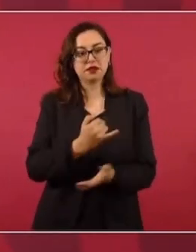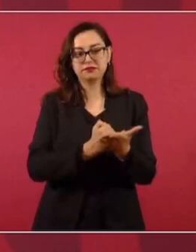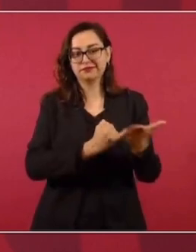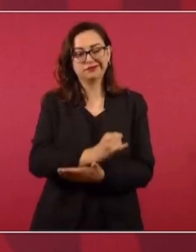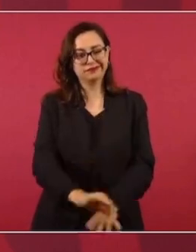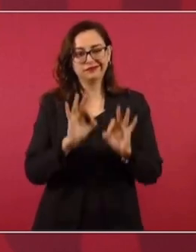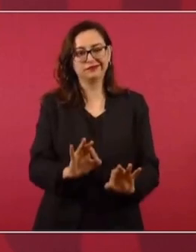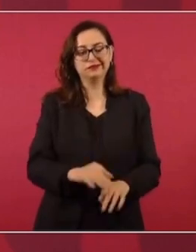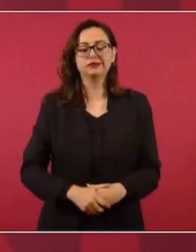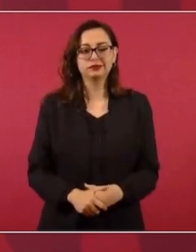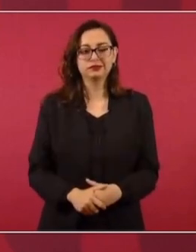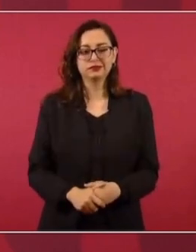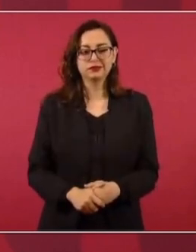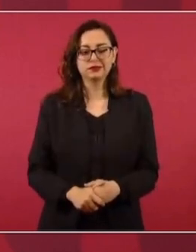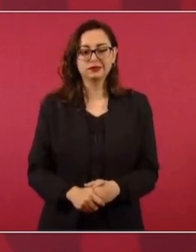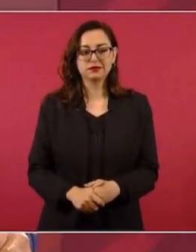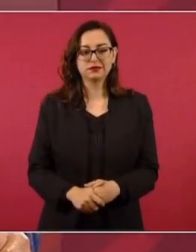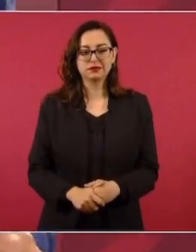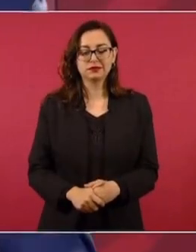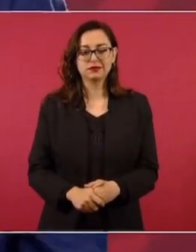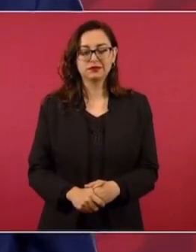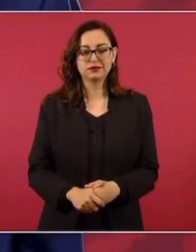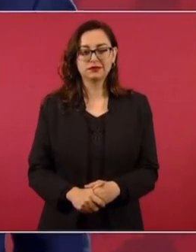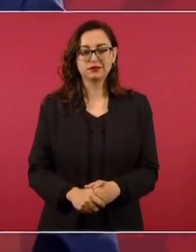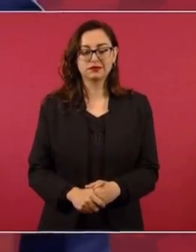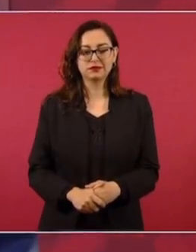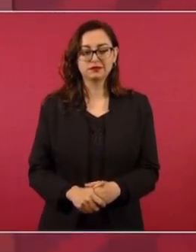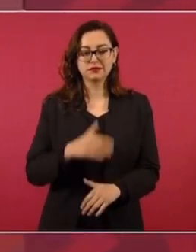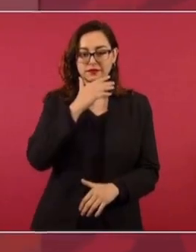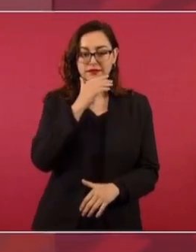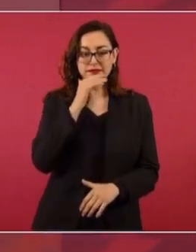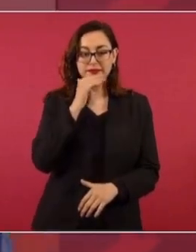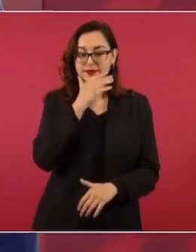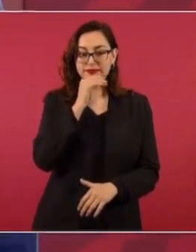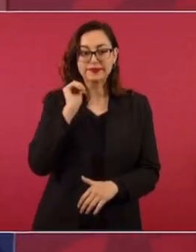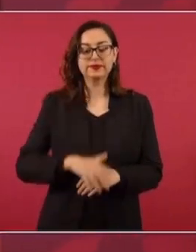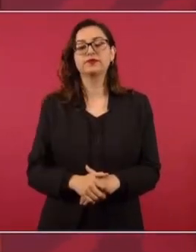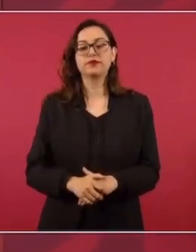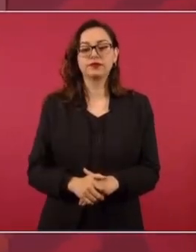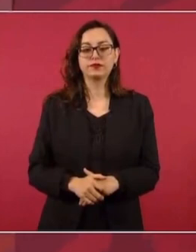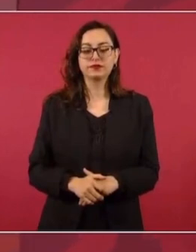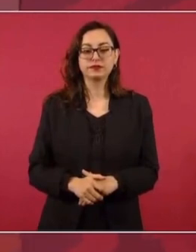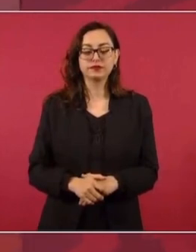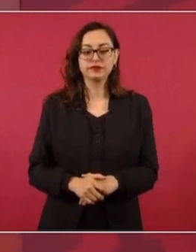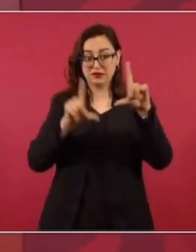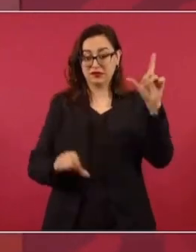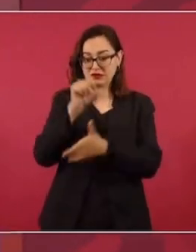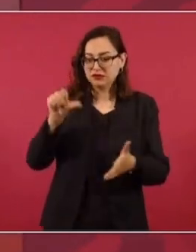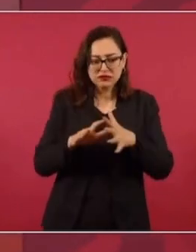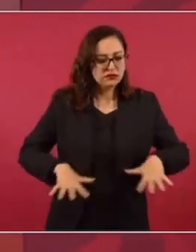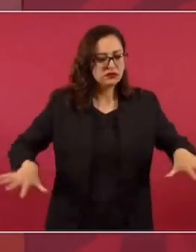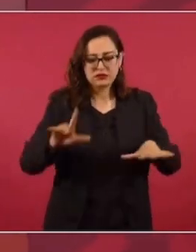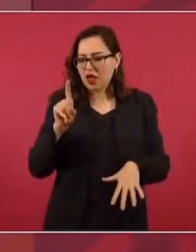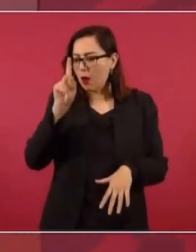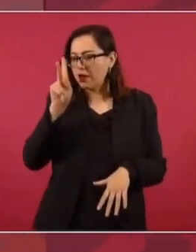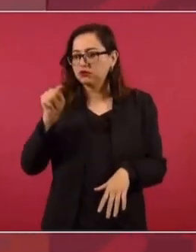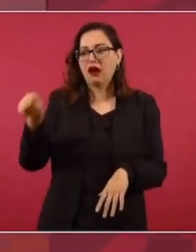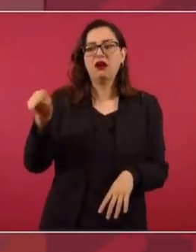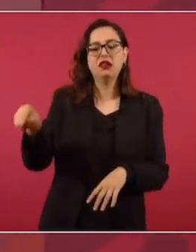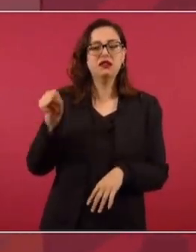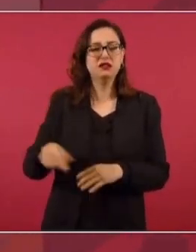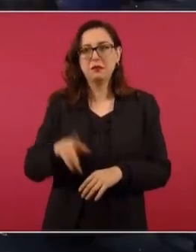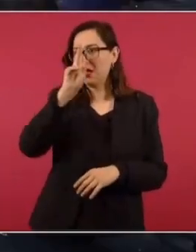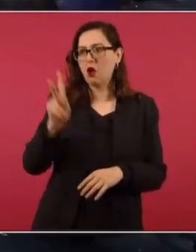decisión. Imagínense en el pantano en que nos íbamos a meter. Y todo por la ambición del dinero.